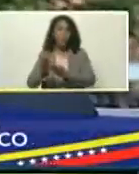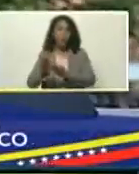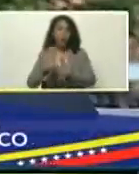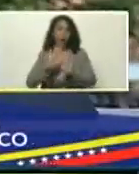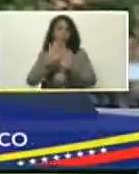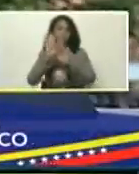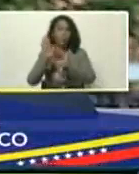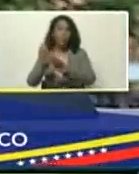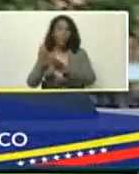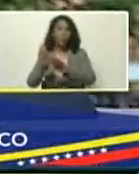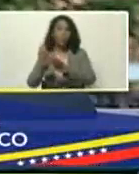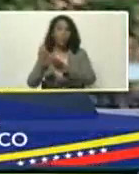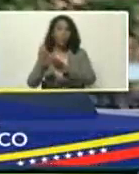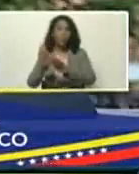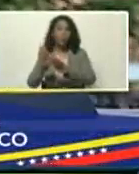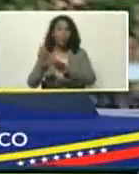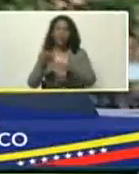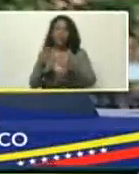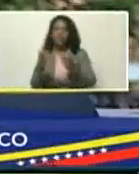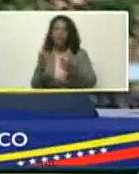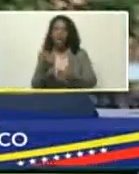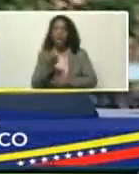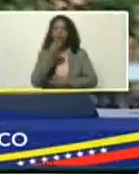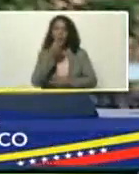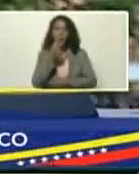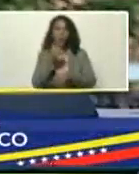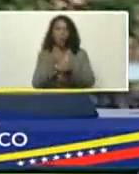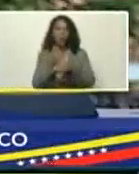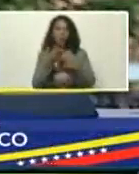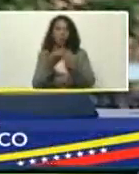arbitrada, ¿qué es arbitrada? Una revista arbitrada,